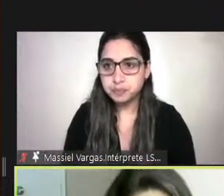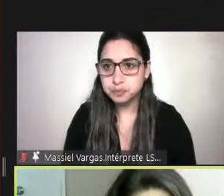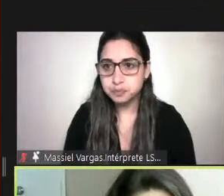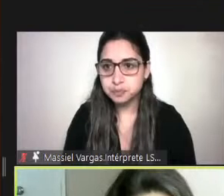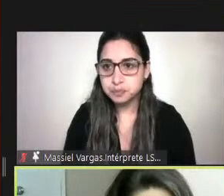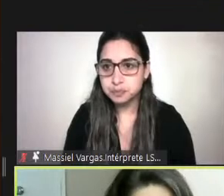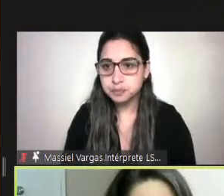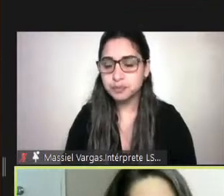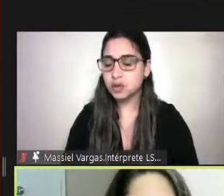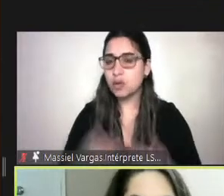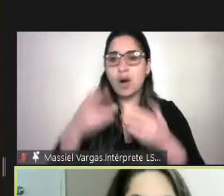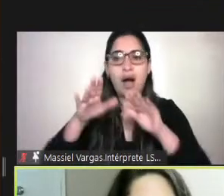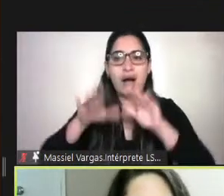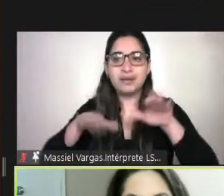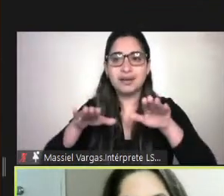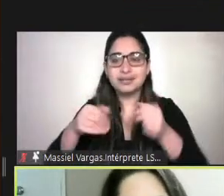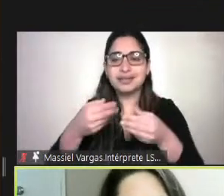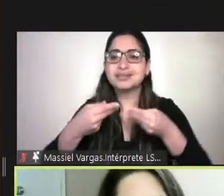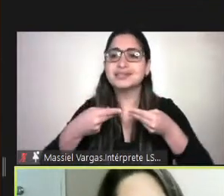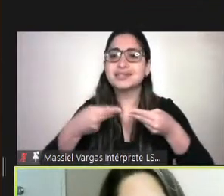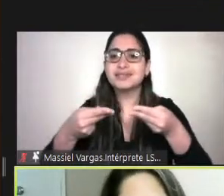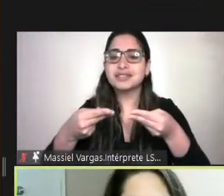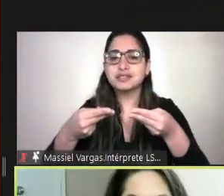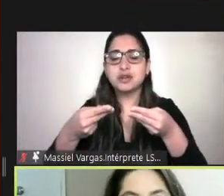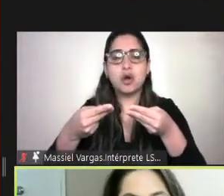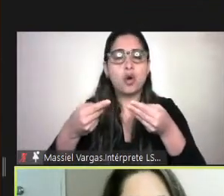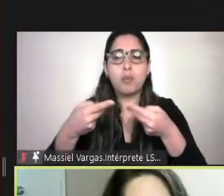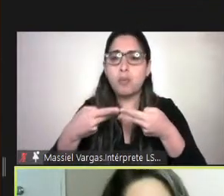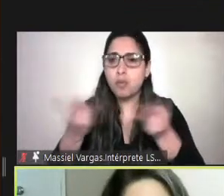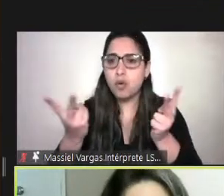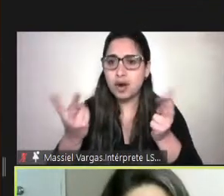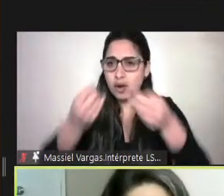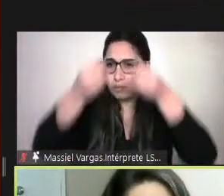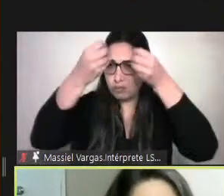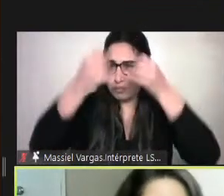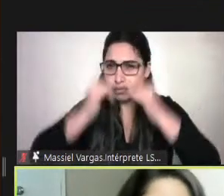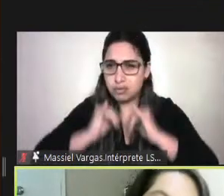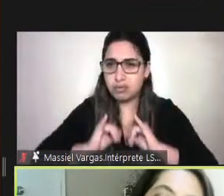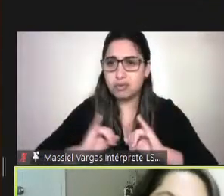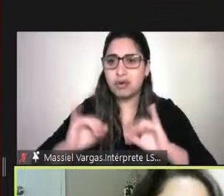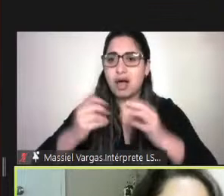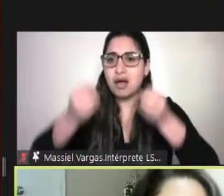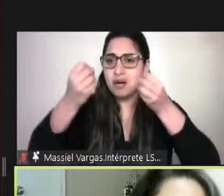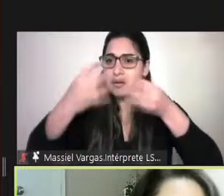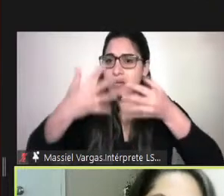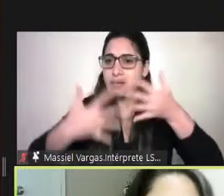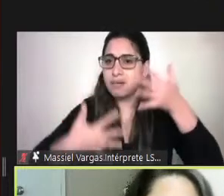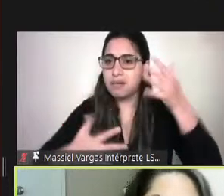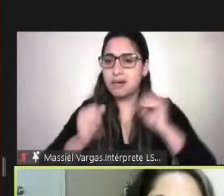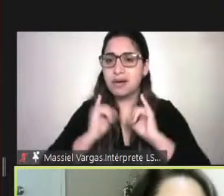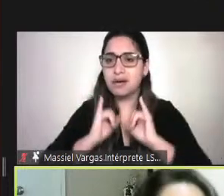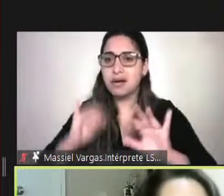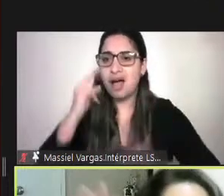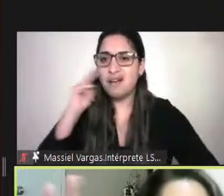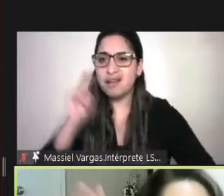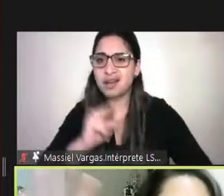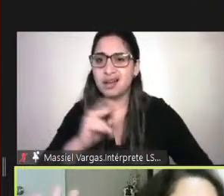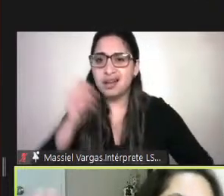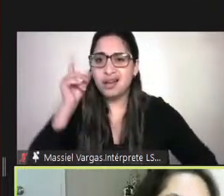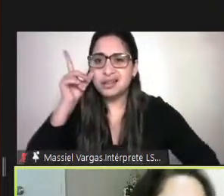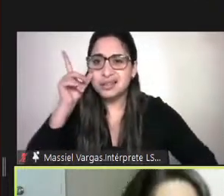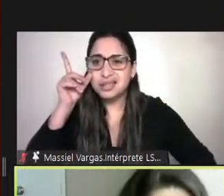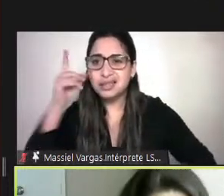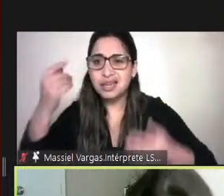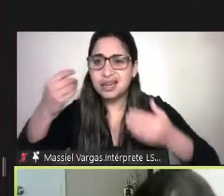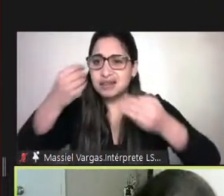información, mucha. ¿Ya? Que incluso a quienes podemos leer sin problema nos cuesta entender toda esa gran